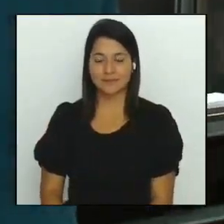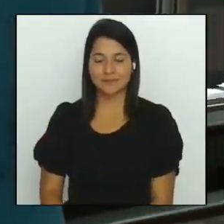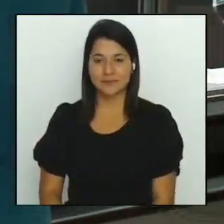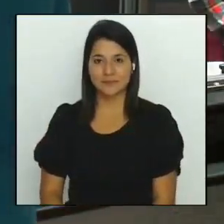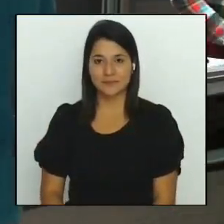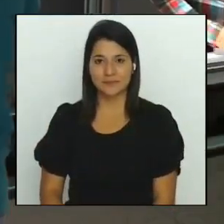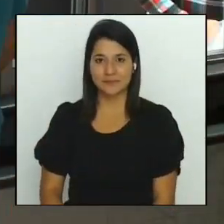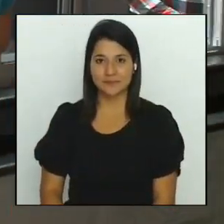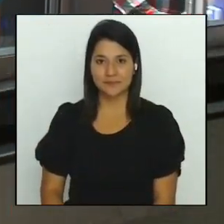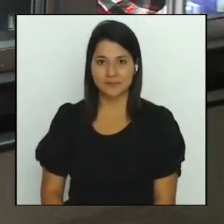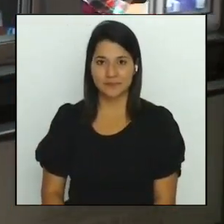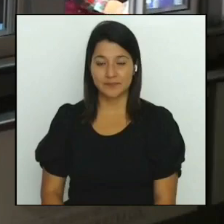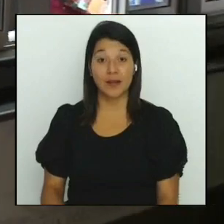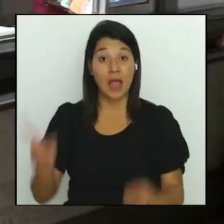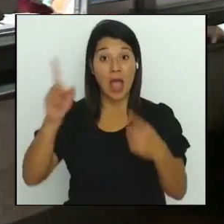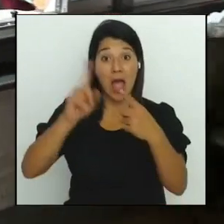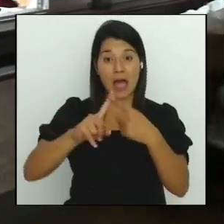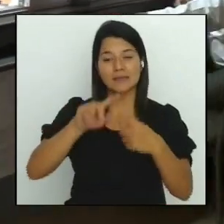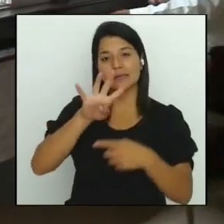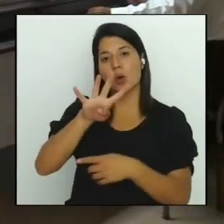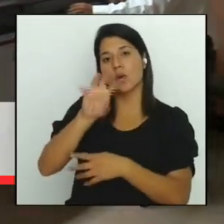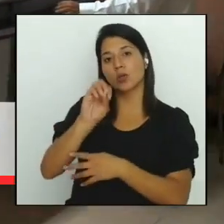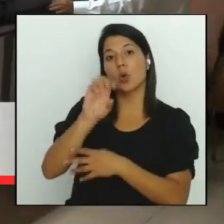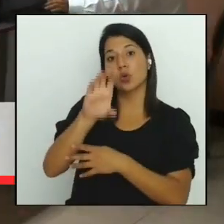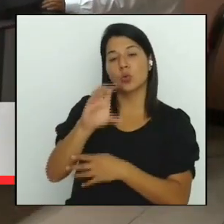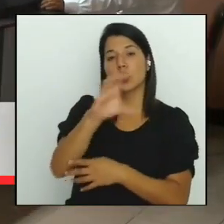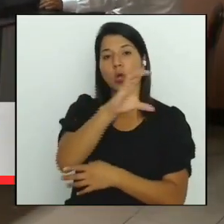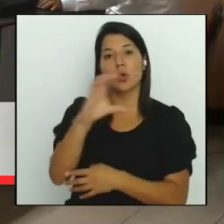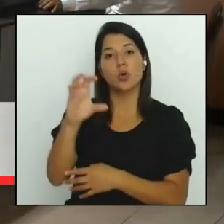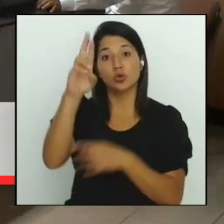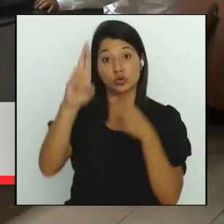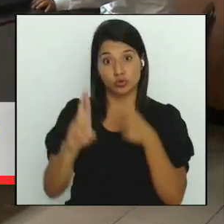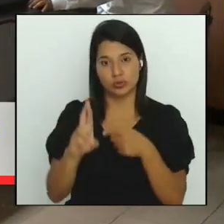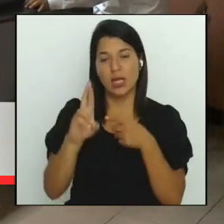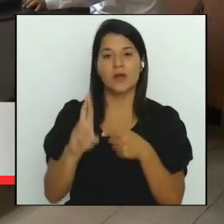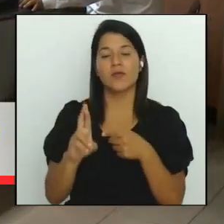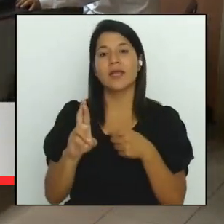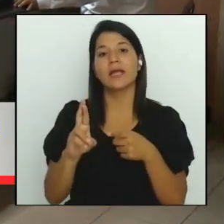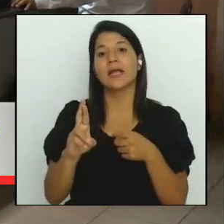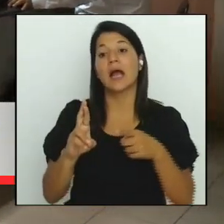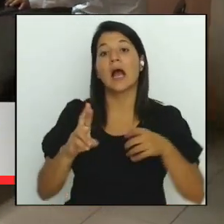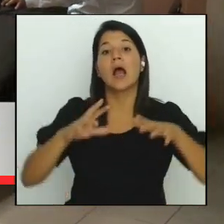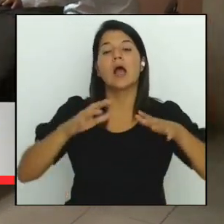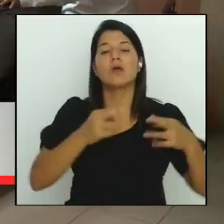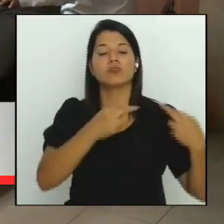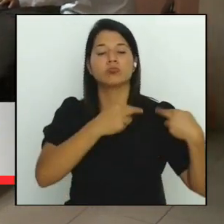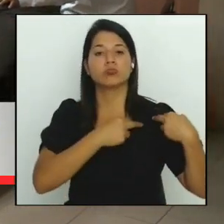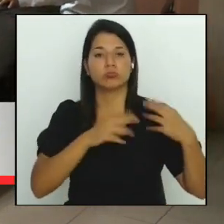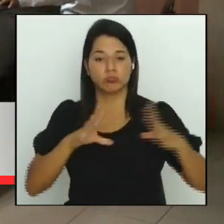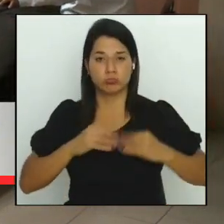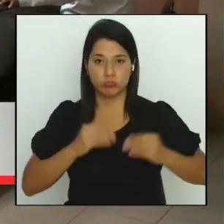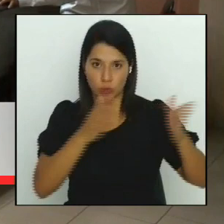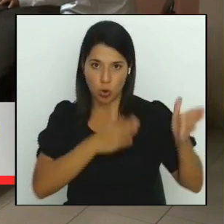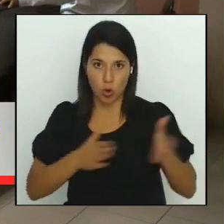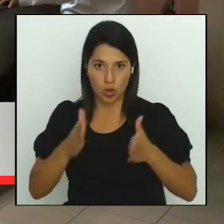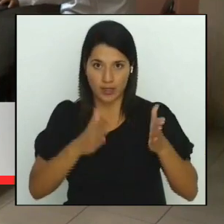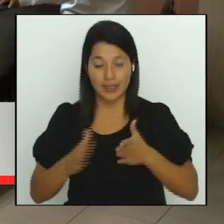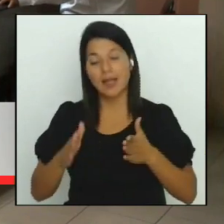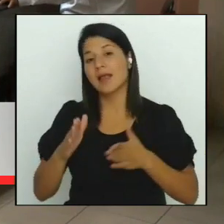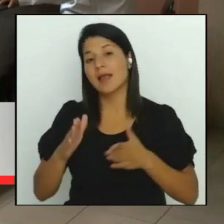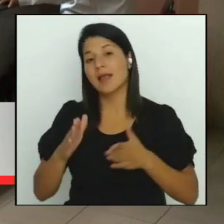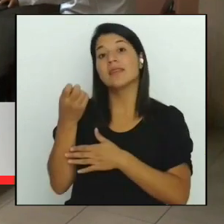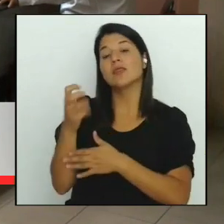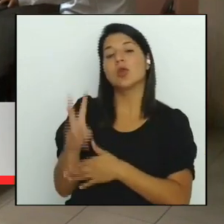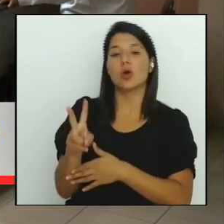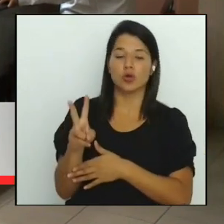Hasta este 4 de octubre Costa Rica será la sede del decimosegundo encuentro de la red iberoamericana y del Caribe de mejora